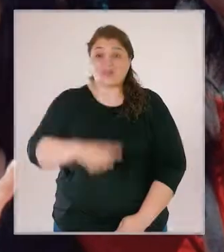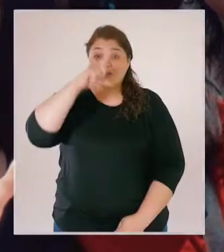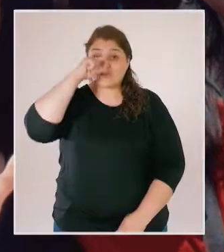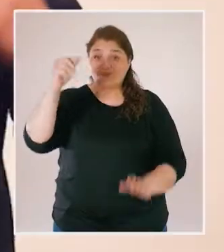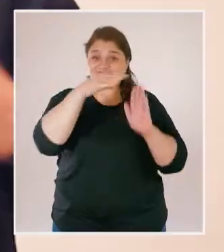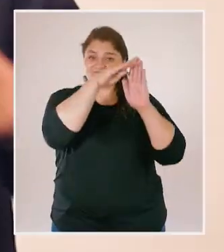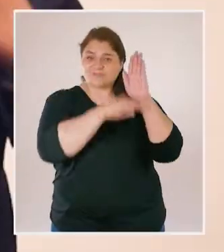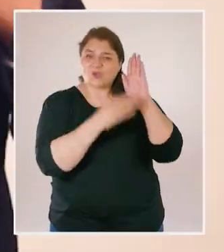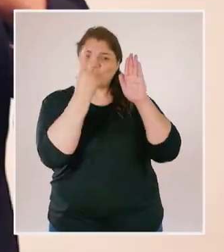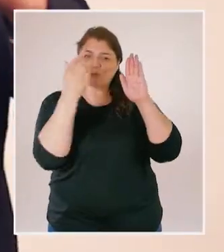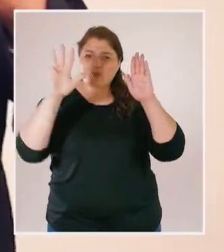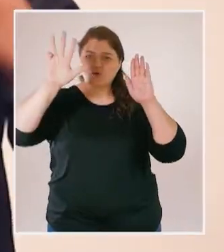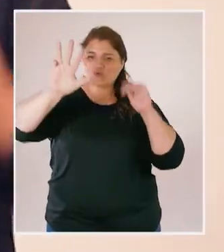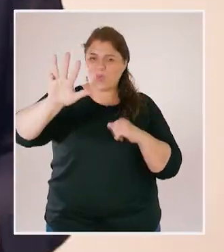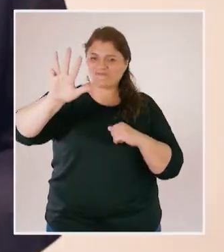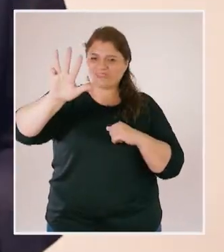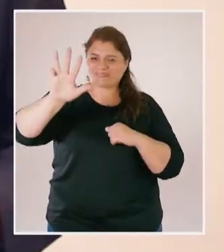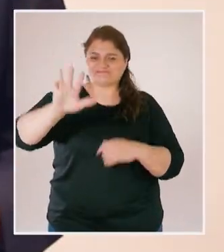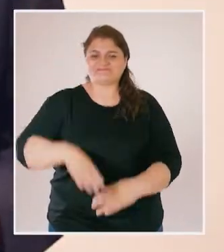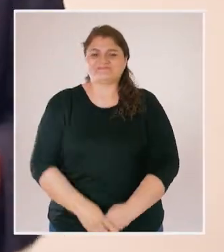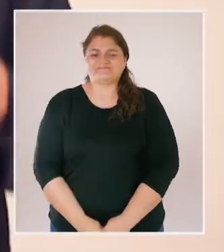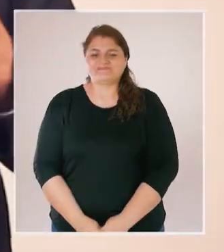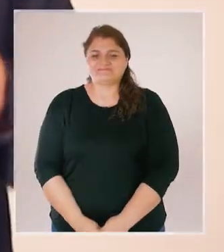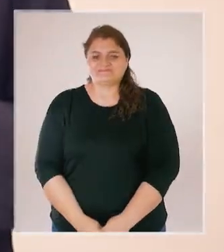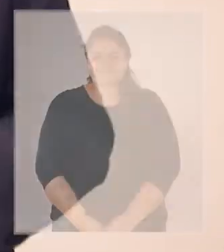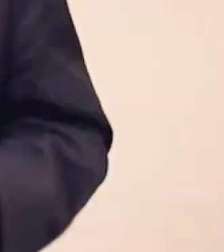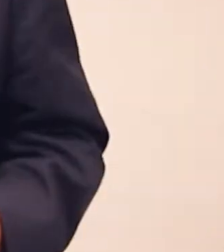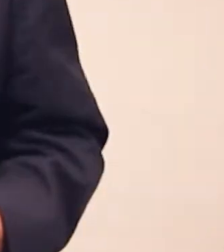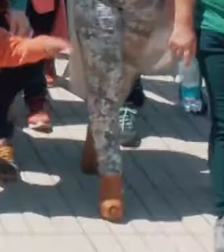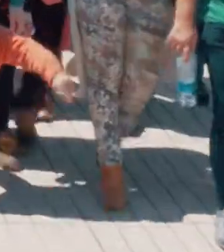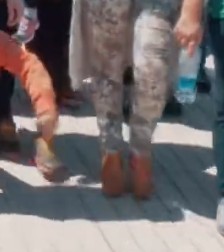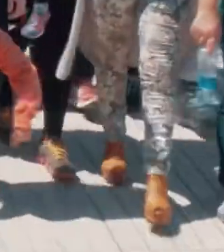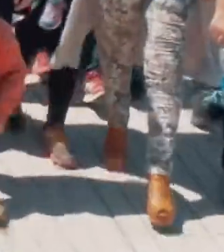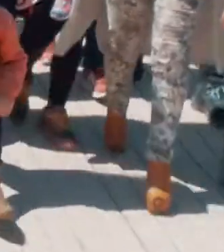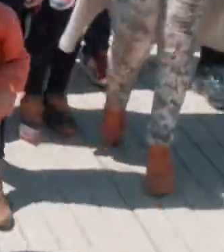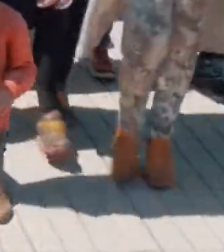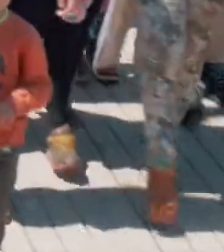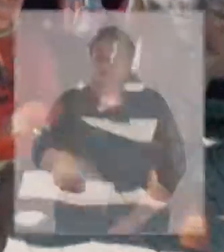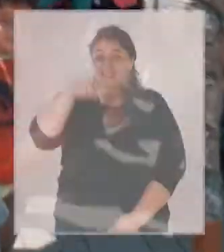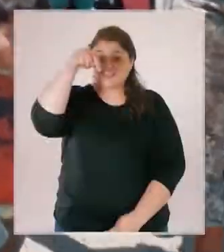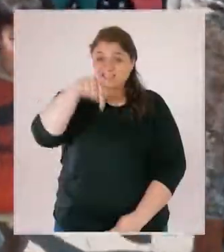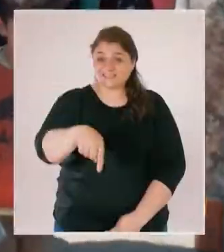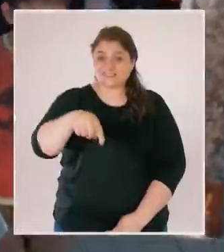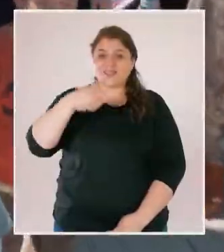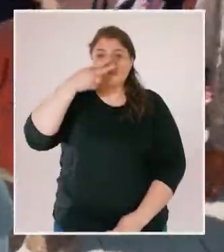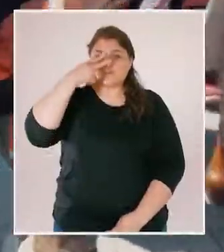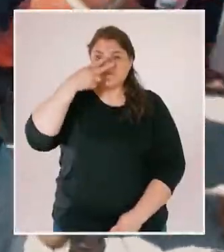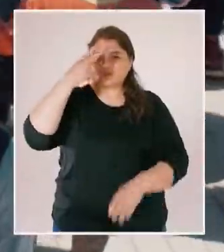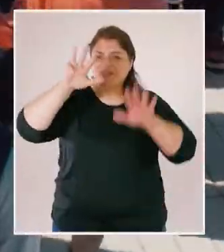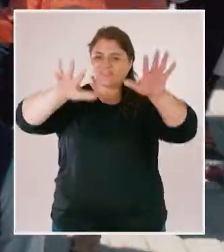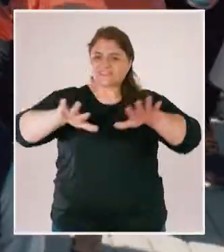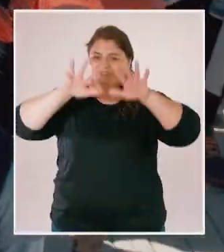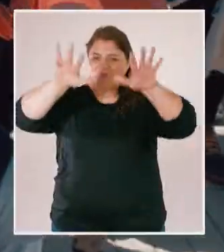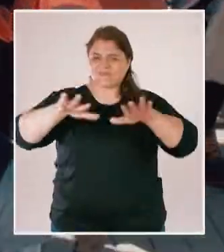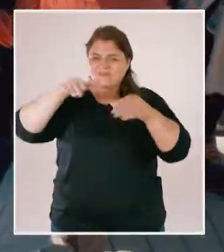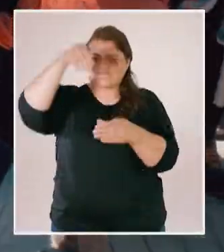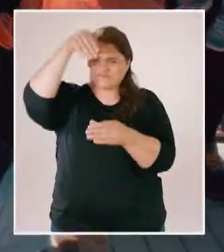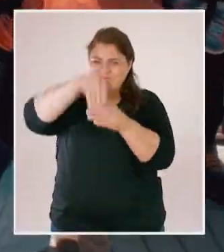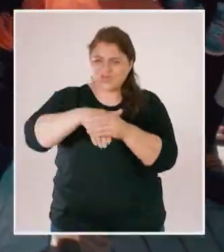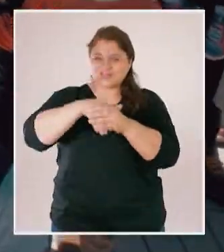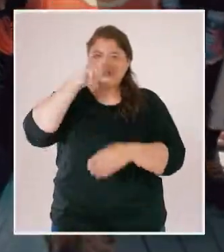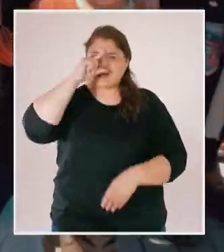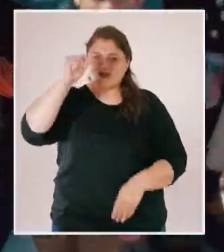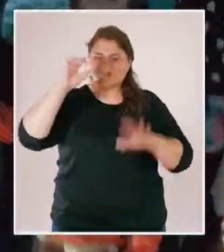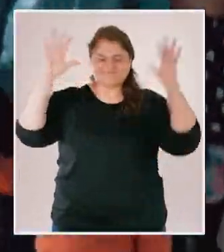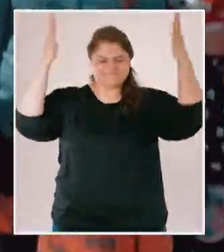Carol Cariola es nuestra carta en el Distrito 9. Este 19 de noviembre vota.